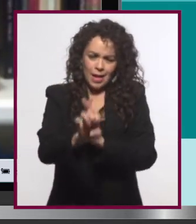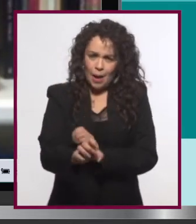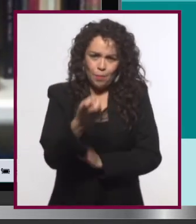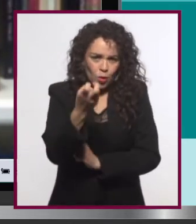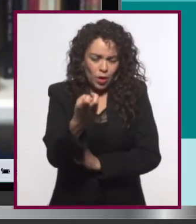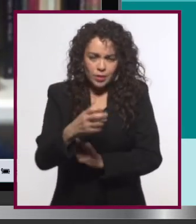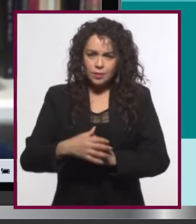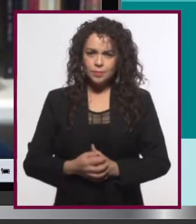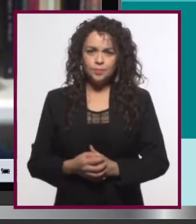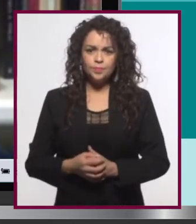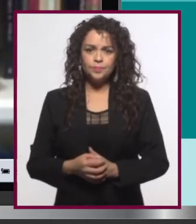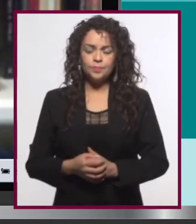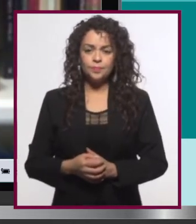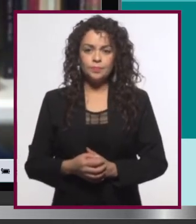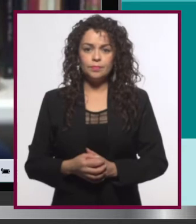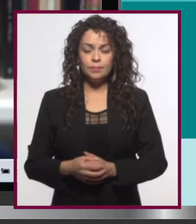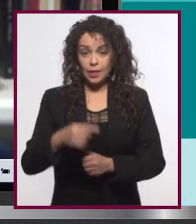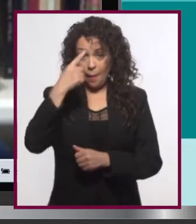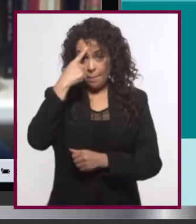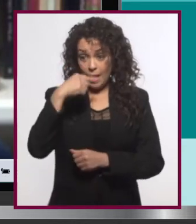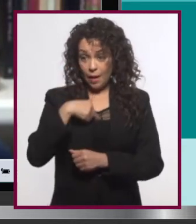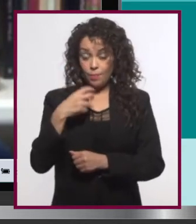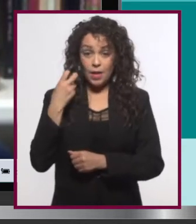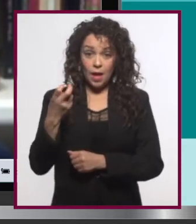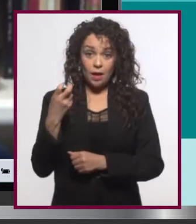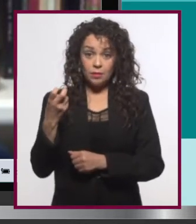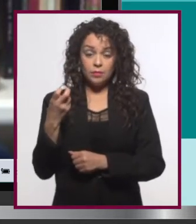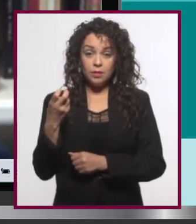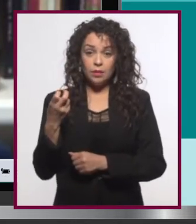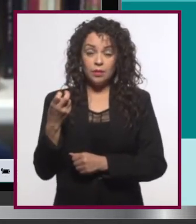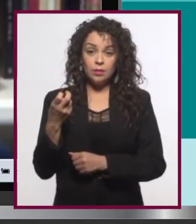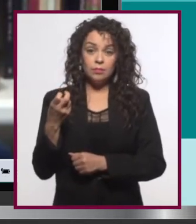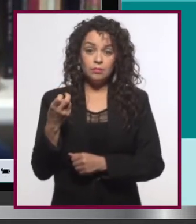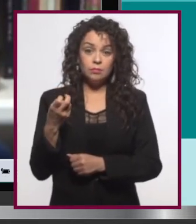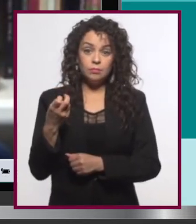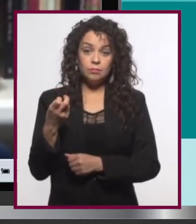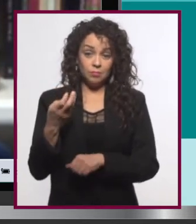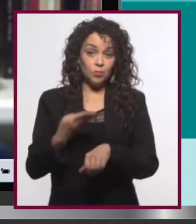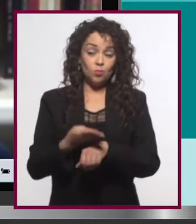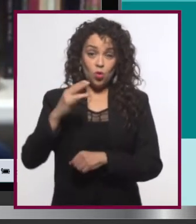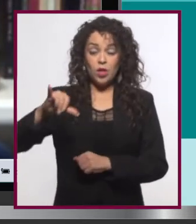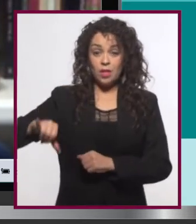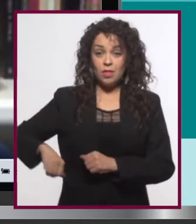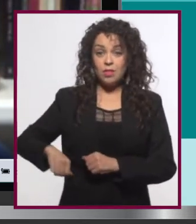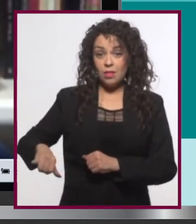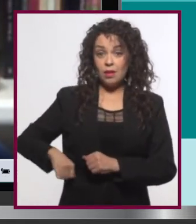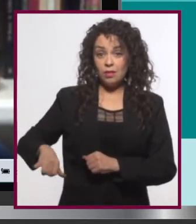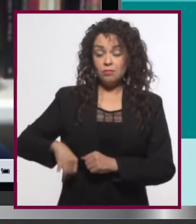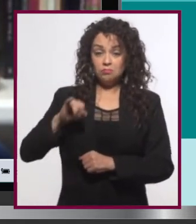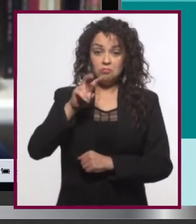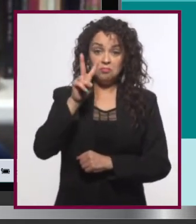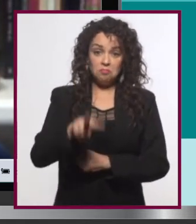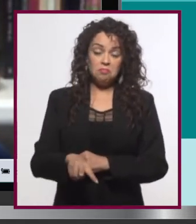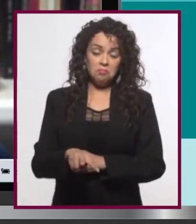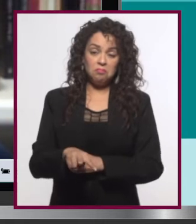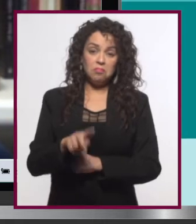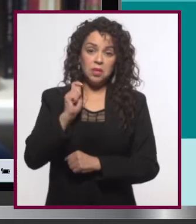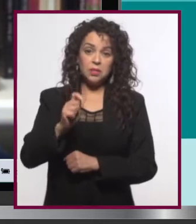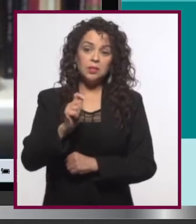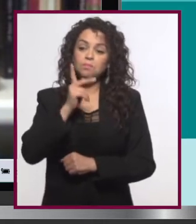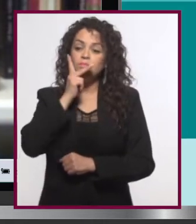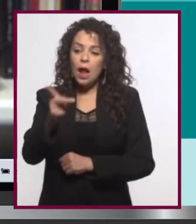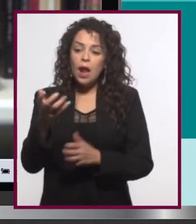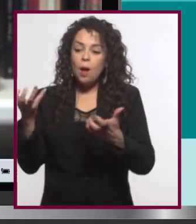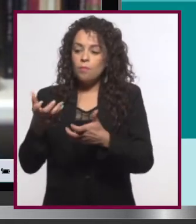Por ejemplo, eso me parece que es una facultad muy interesante, un poder muy